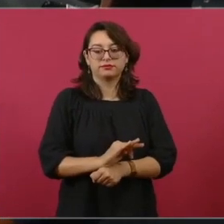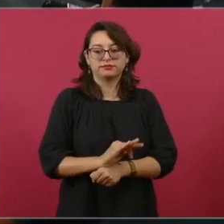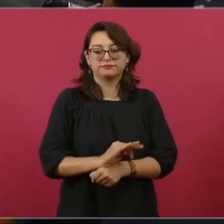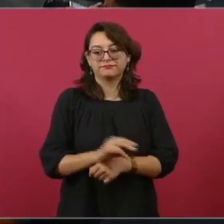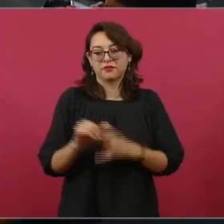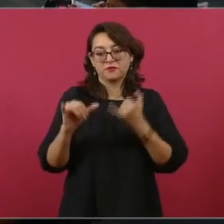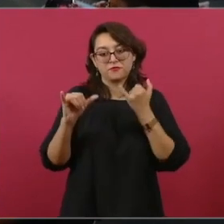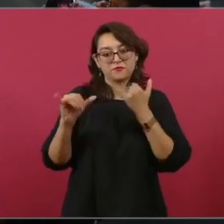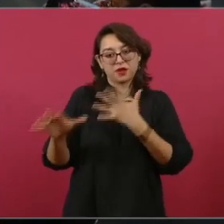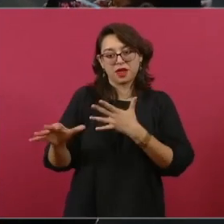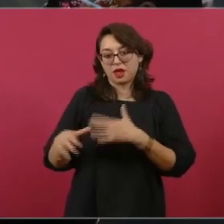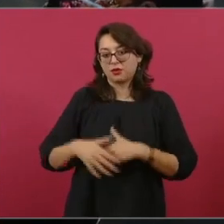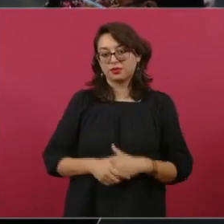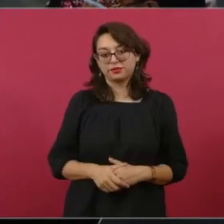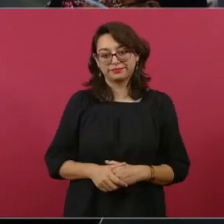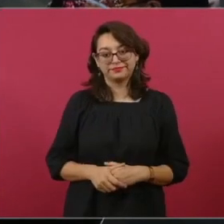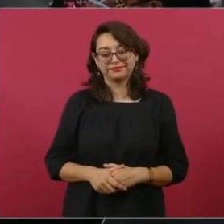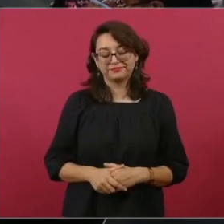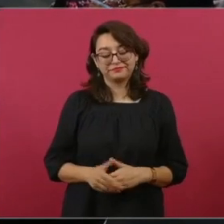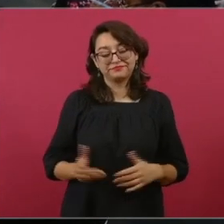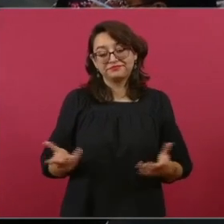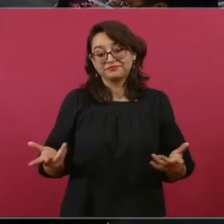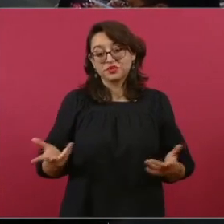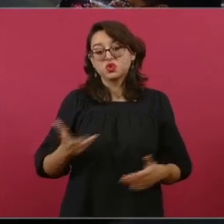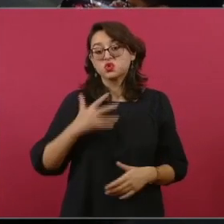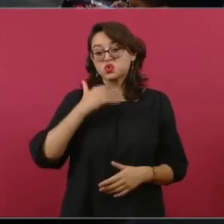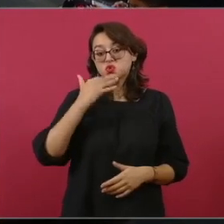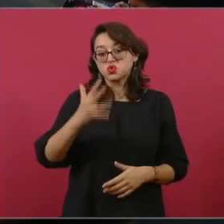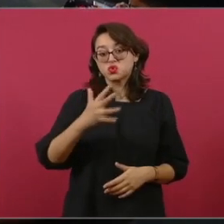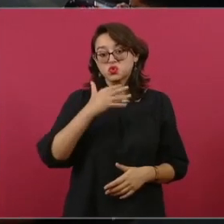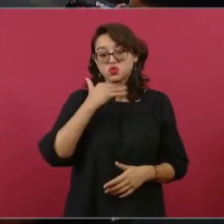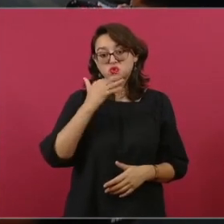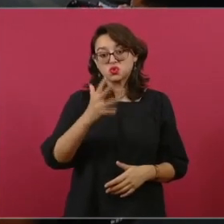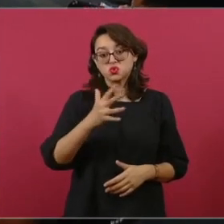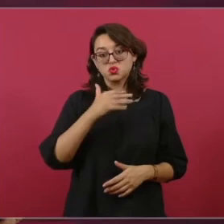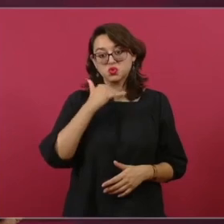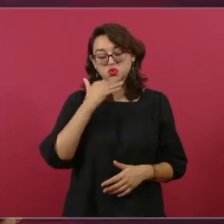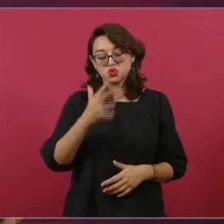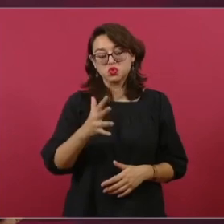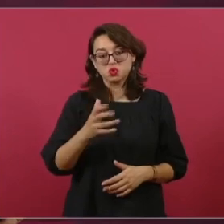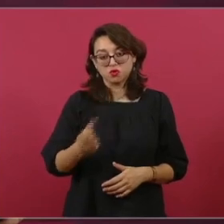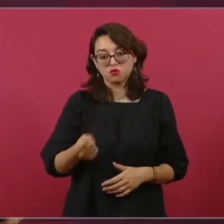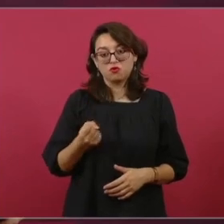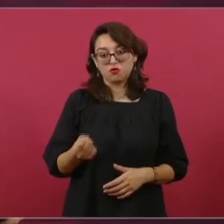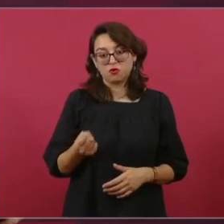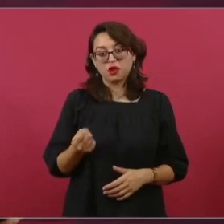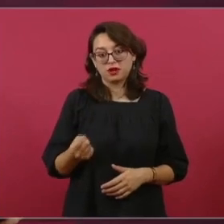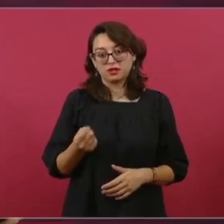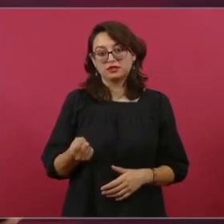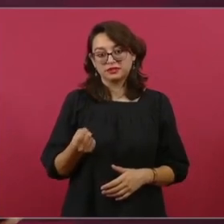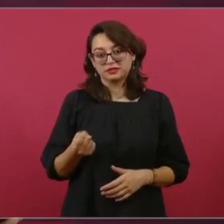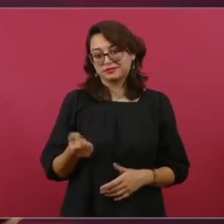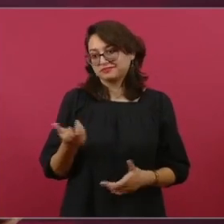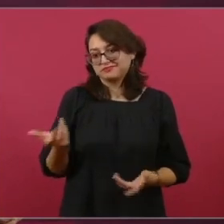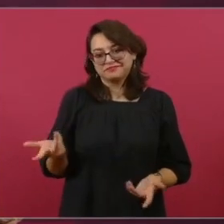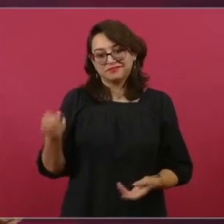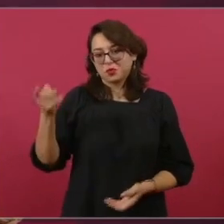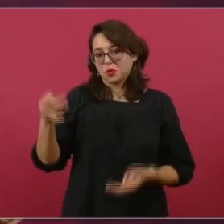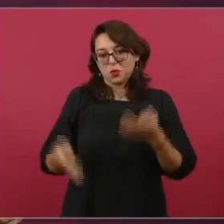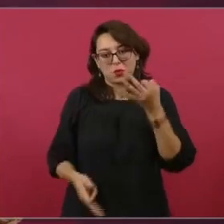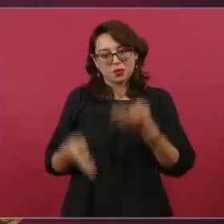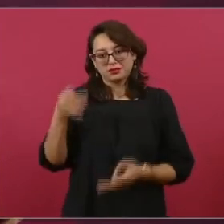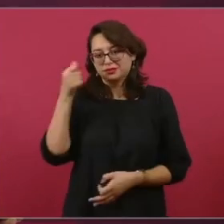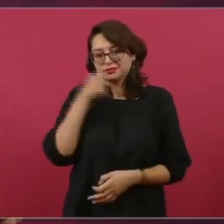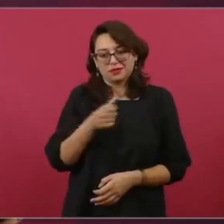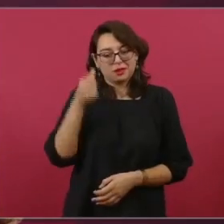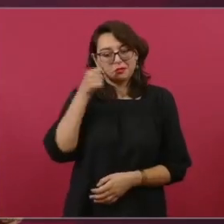Y como imperaba la corrupción en el gobierno y desde luego en el Poder Judicial desde